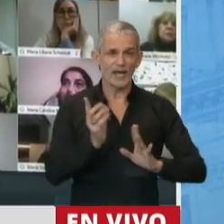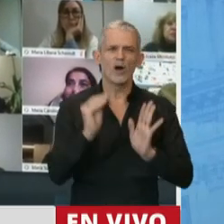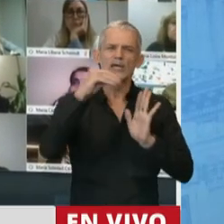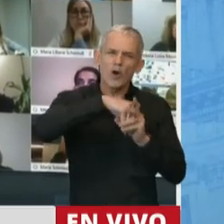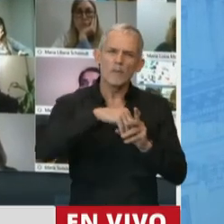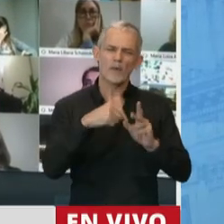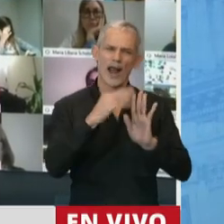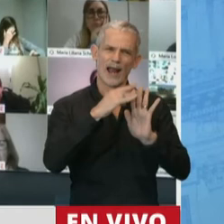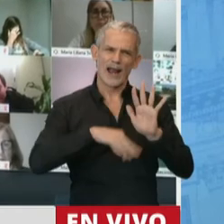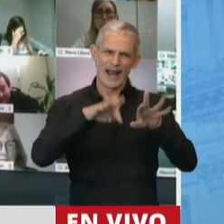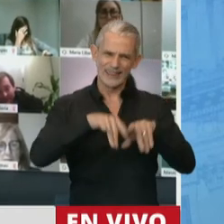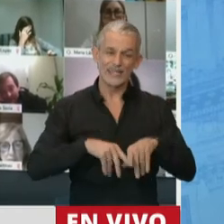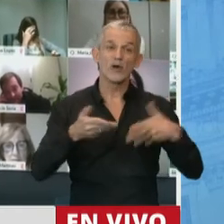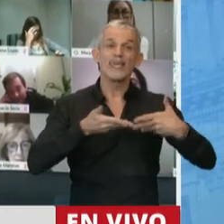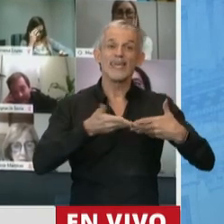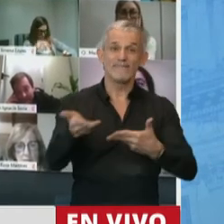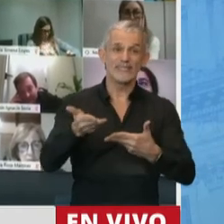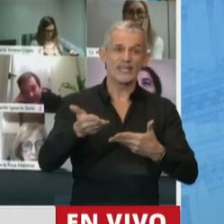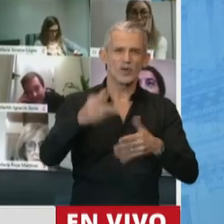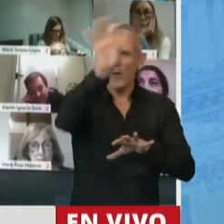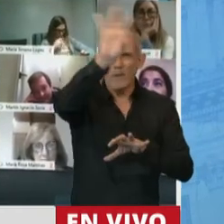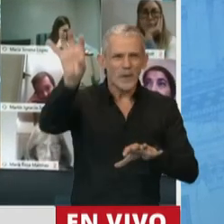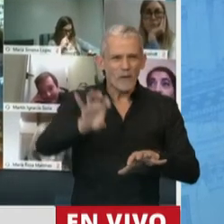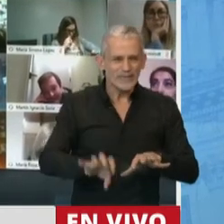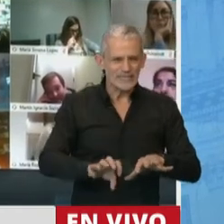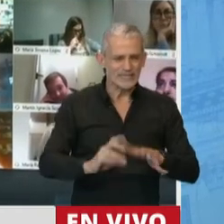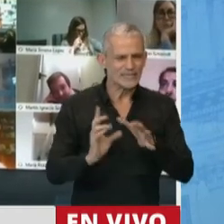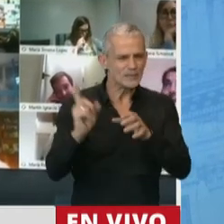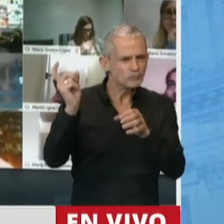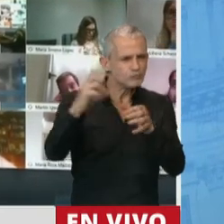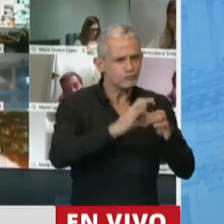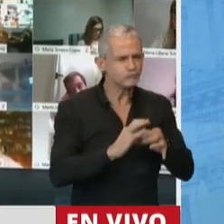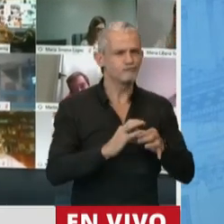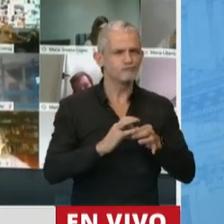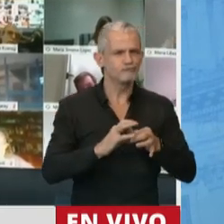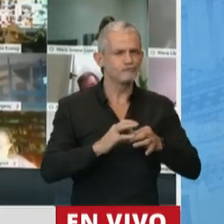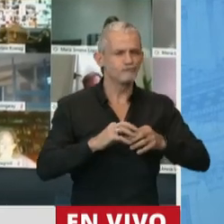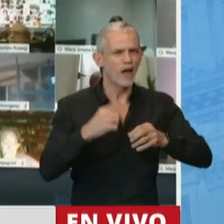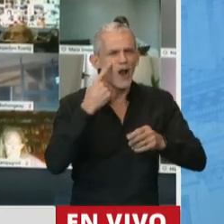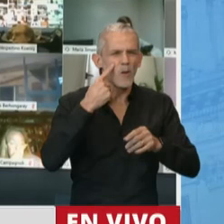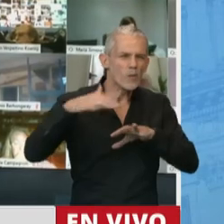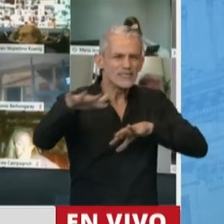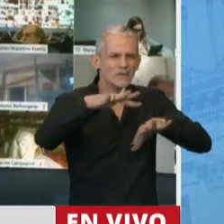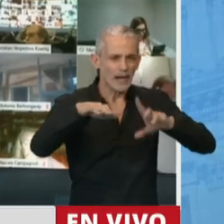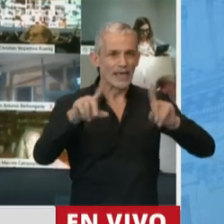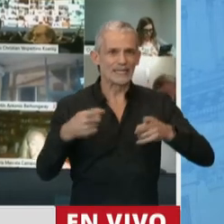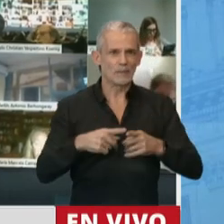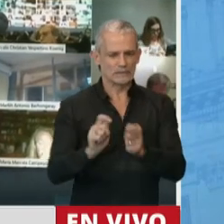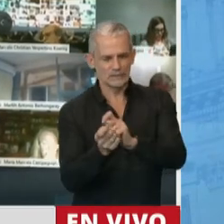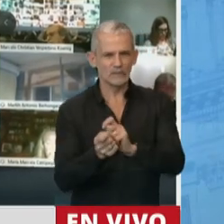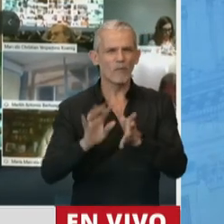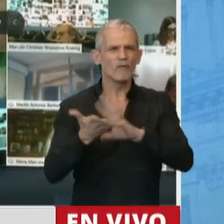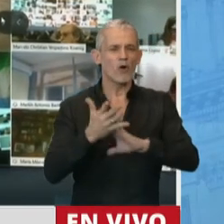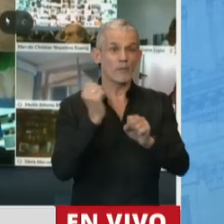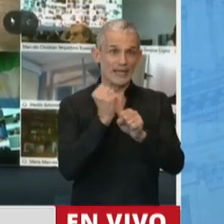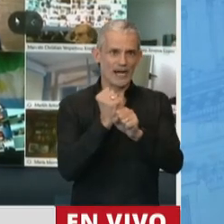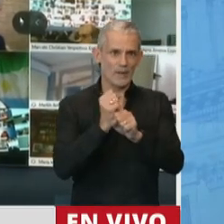texto la invitación a las jurisdicciones provinciales y locales a adecuar sus sistemas de empleos